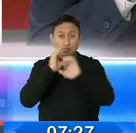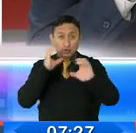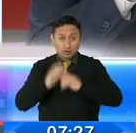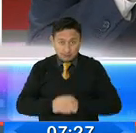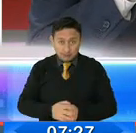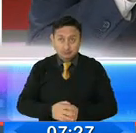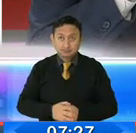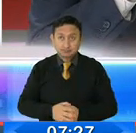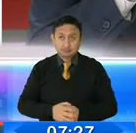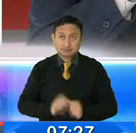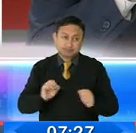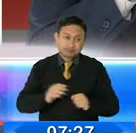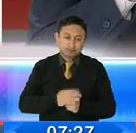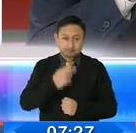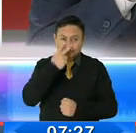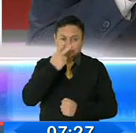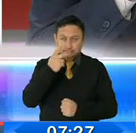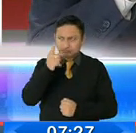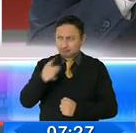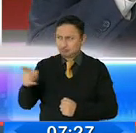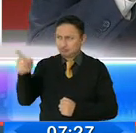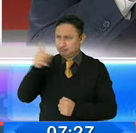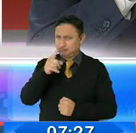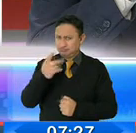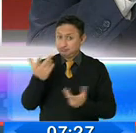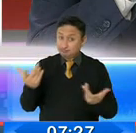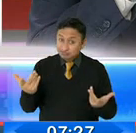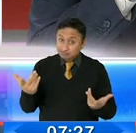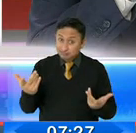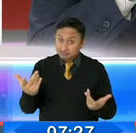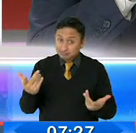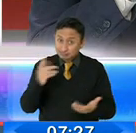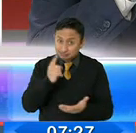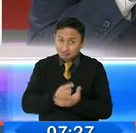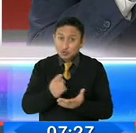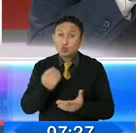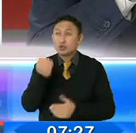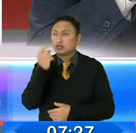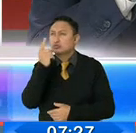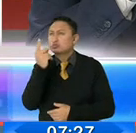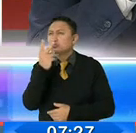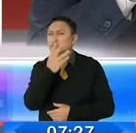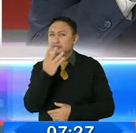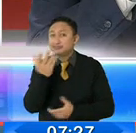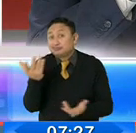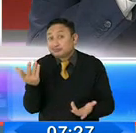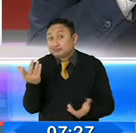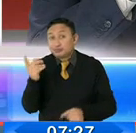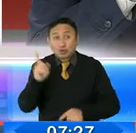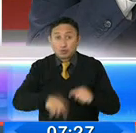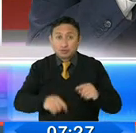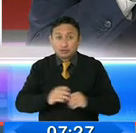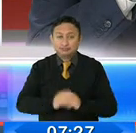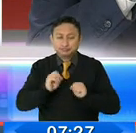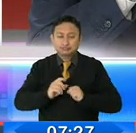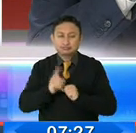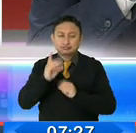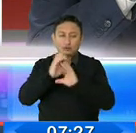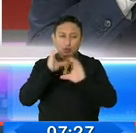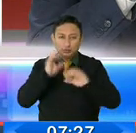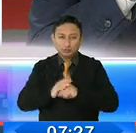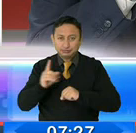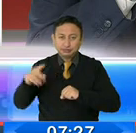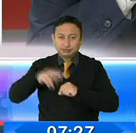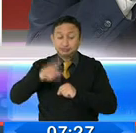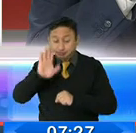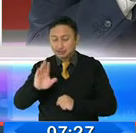y visualmente es muy difícil tener esa determinación, por ende, se tendría que a cada bus pararlo y